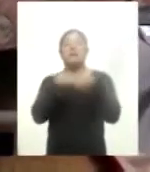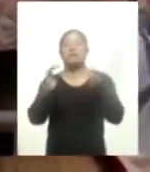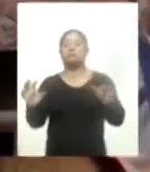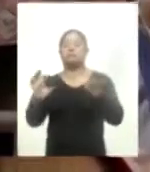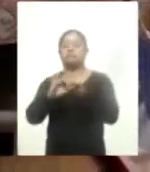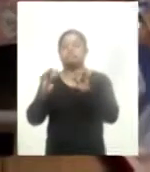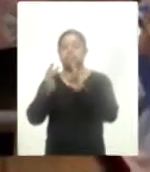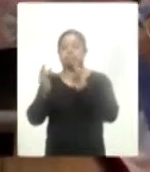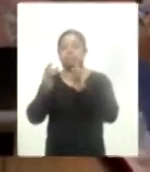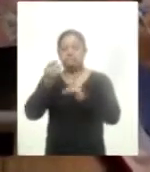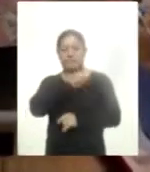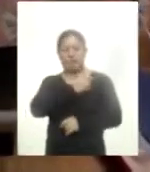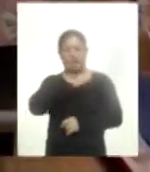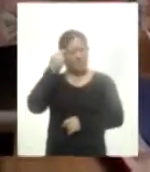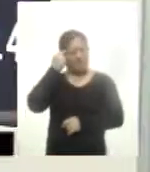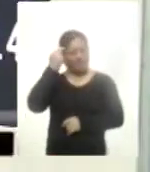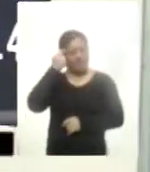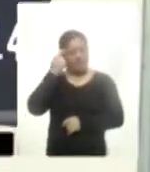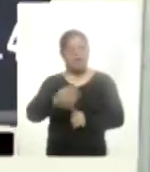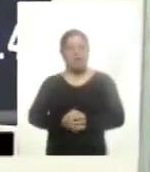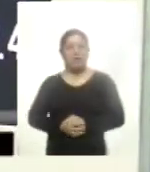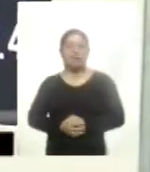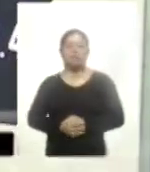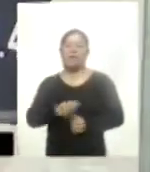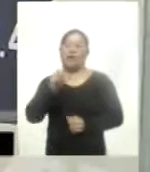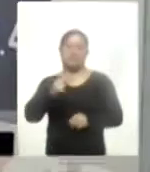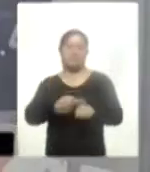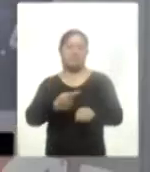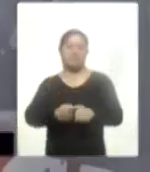estos padecimientos. Aán Morales, Ahora Noticias.